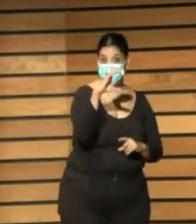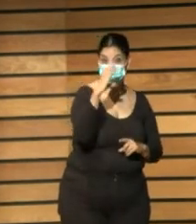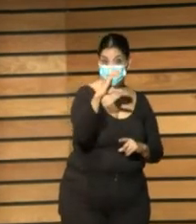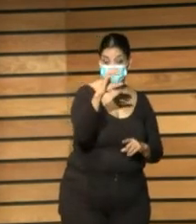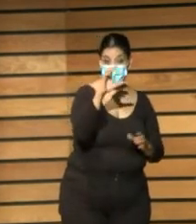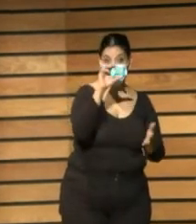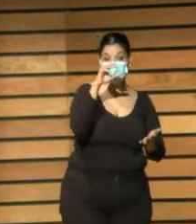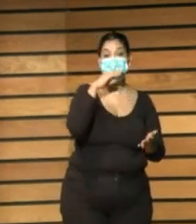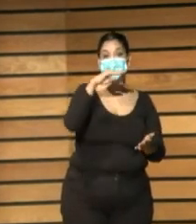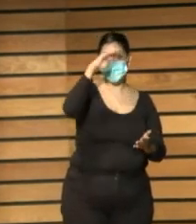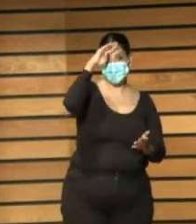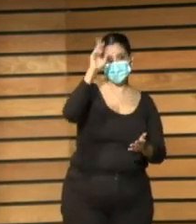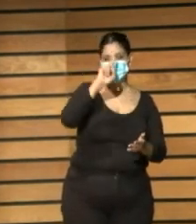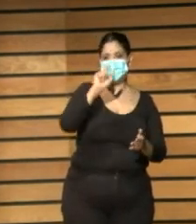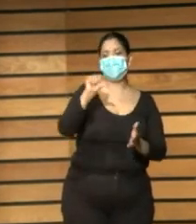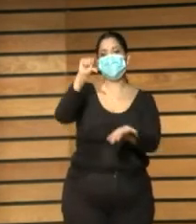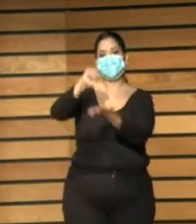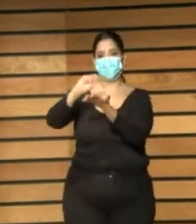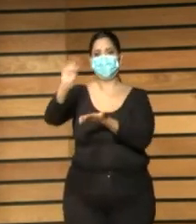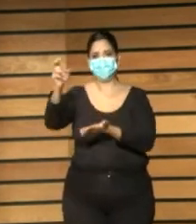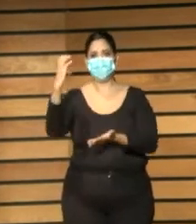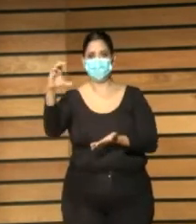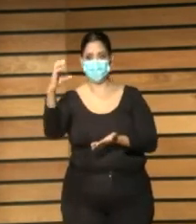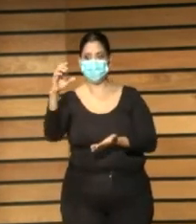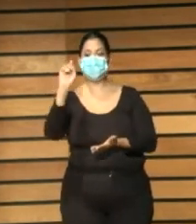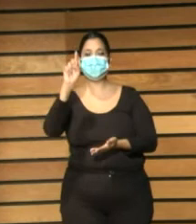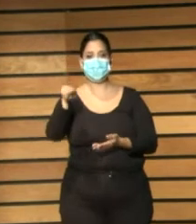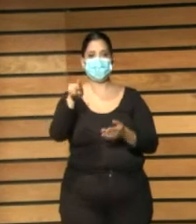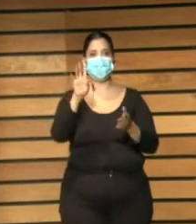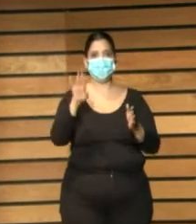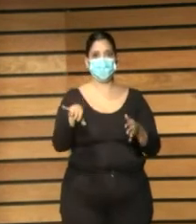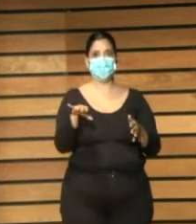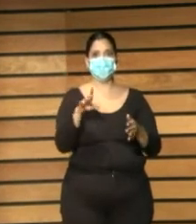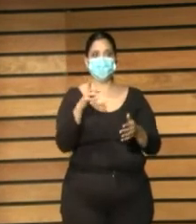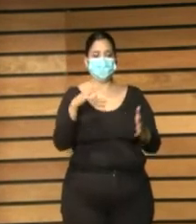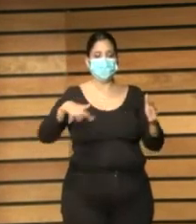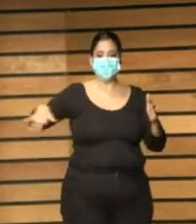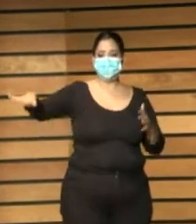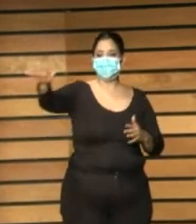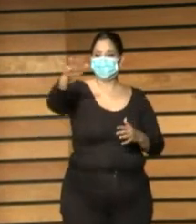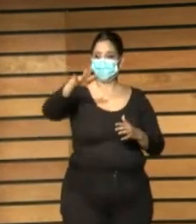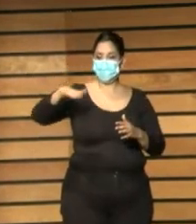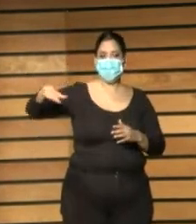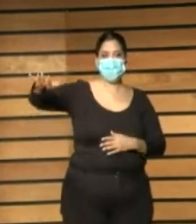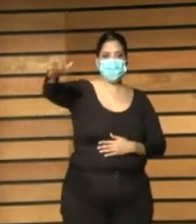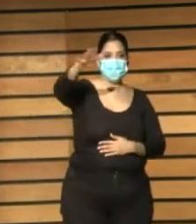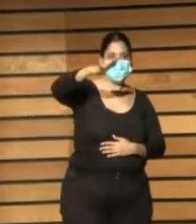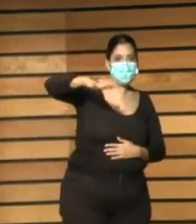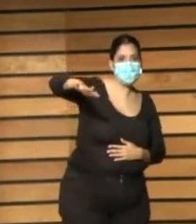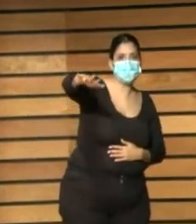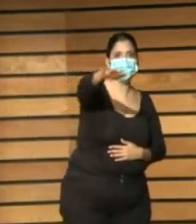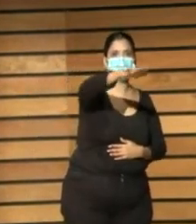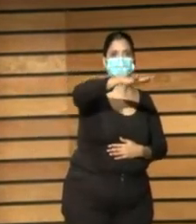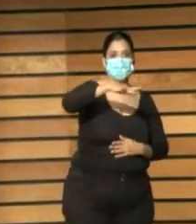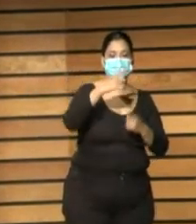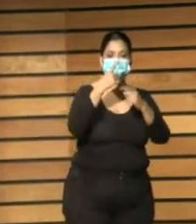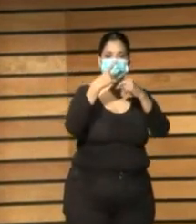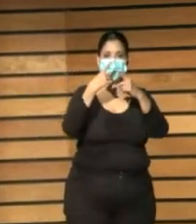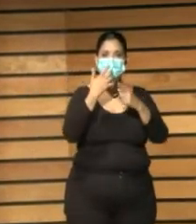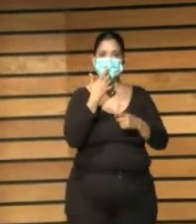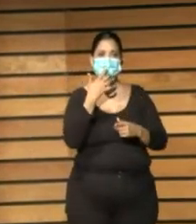las bibliotecas que hay circundando Bogotá en los barrios donde